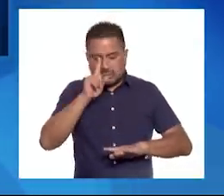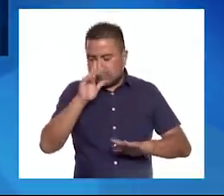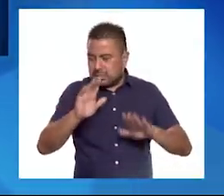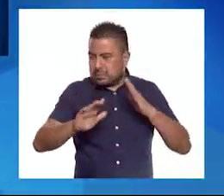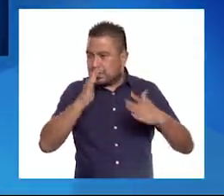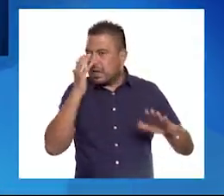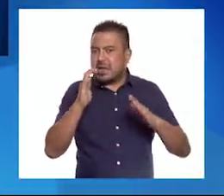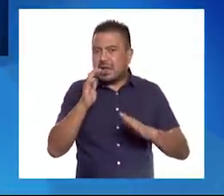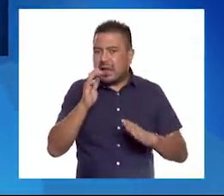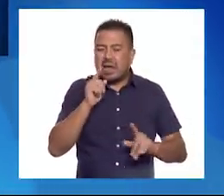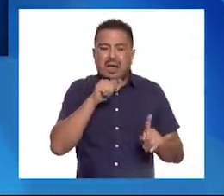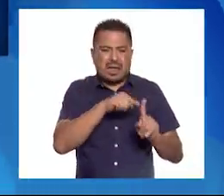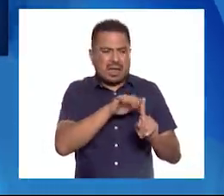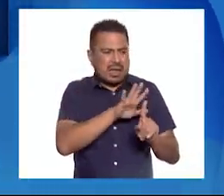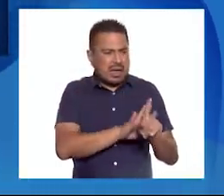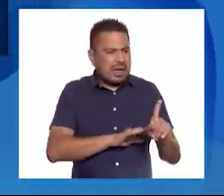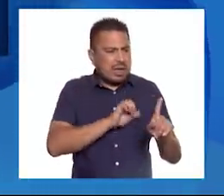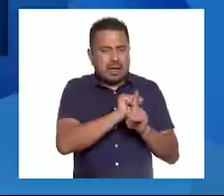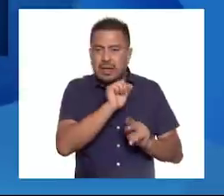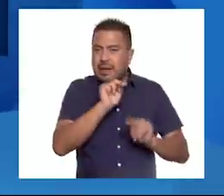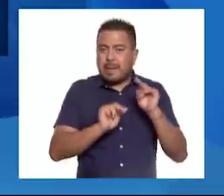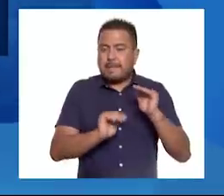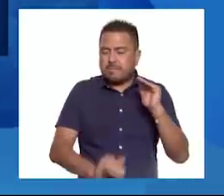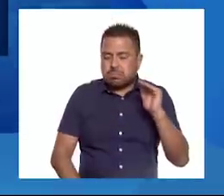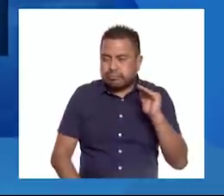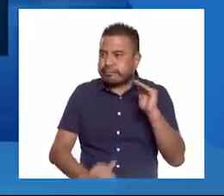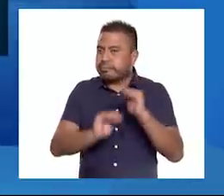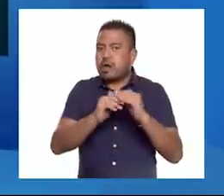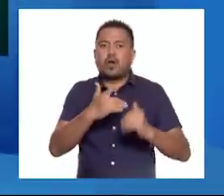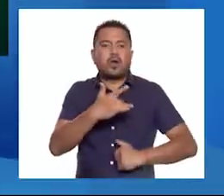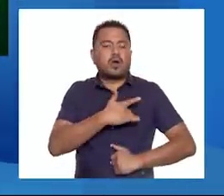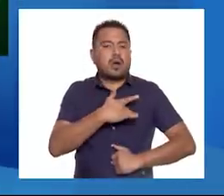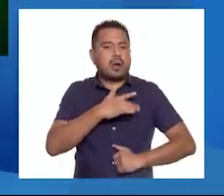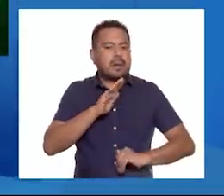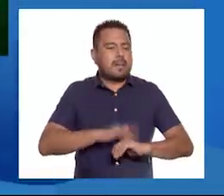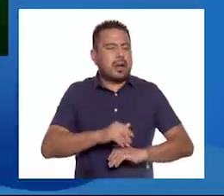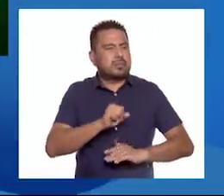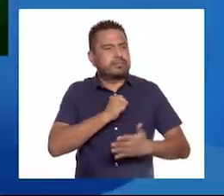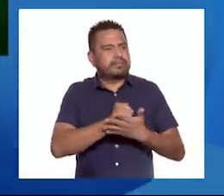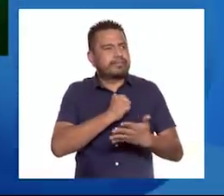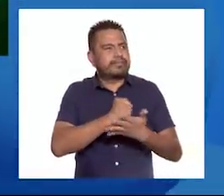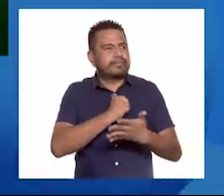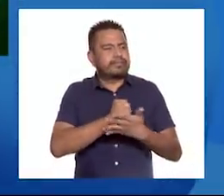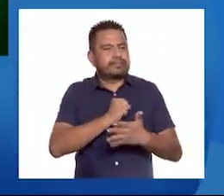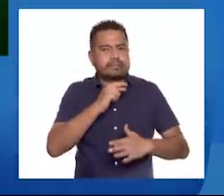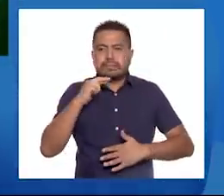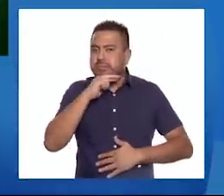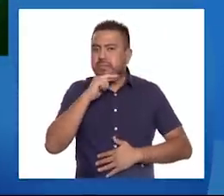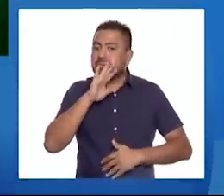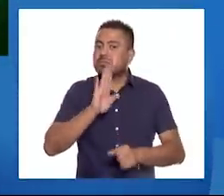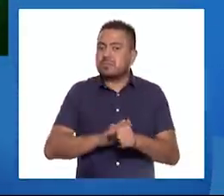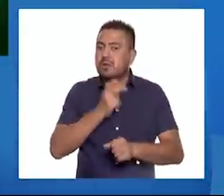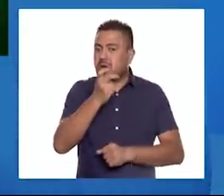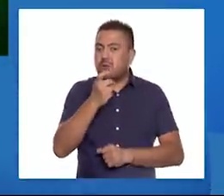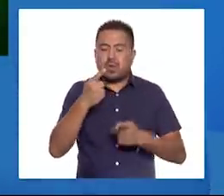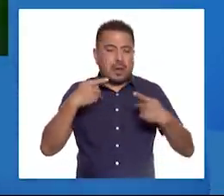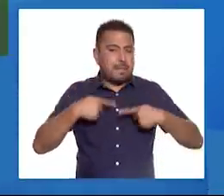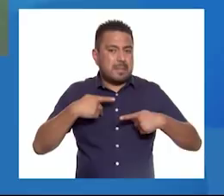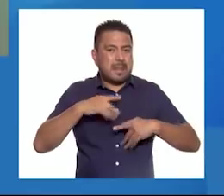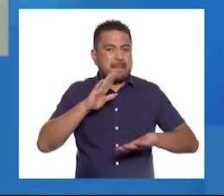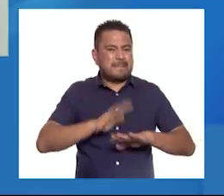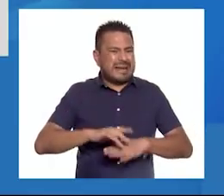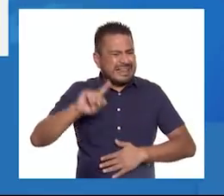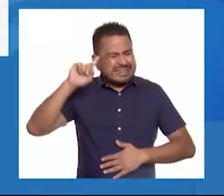noradrenalina llegan a sus niveles máximos y el corazón late a todo lo que da. Es por eso que una persona